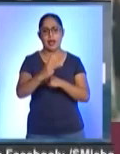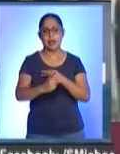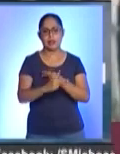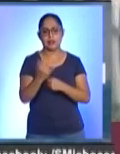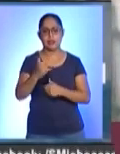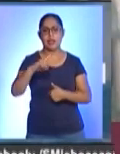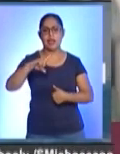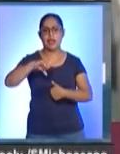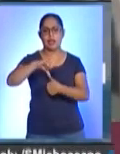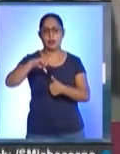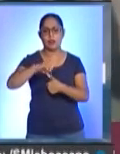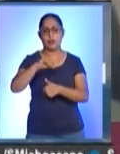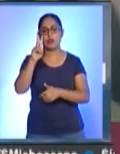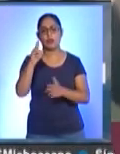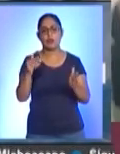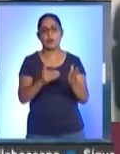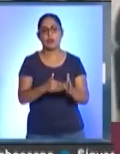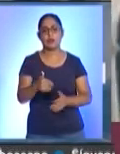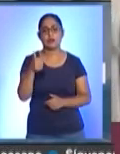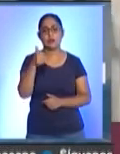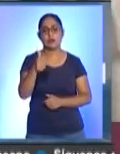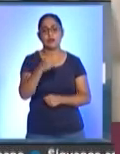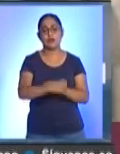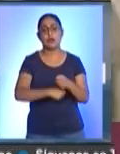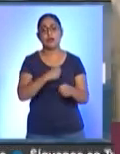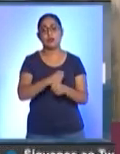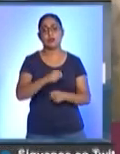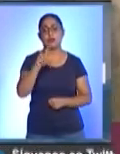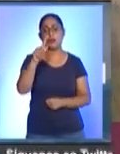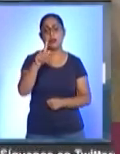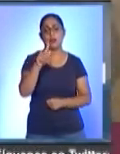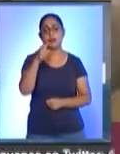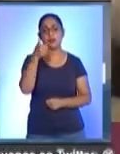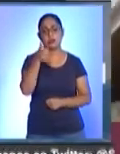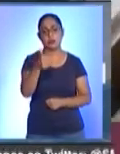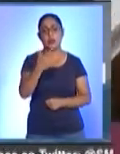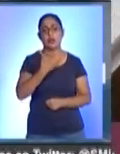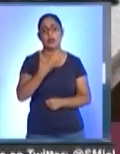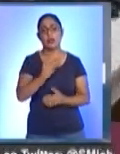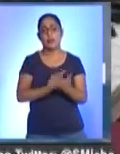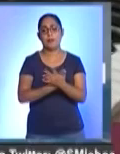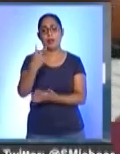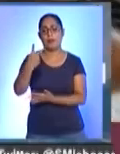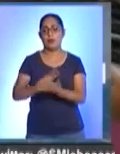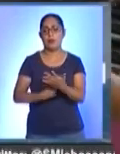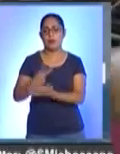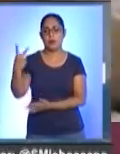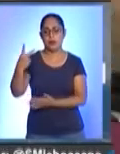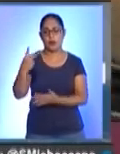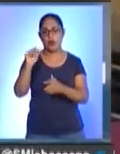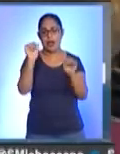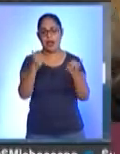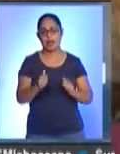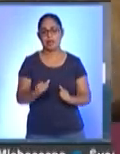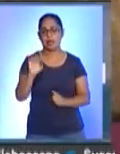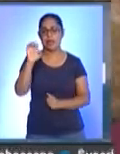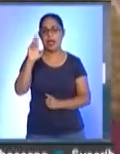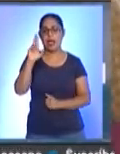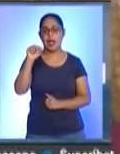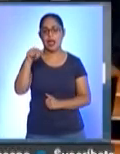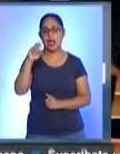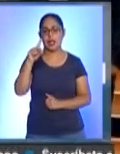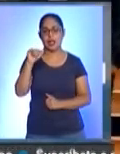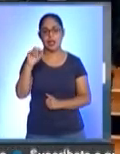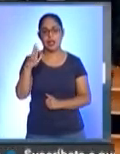Latinoamérica. En 2006, a los 78 años de edad, recibió el Premio Estatal de las Artes Seréndira. En el género